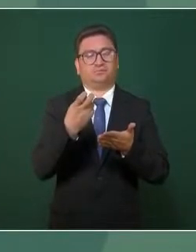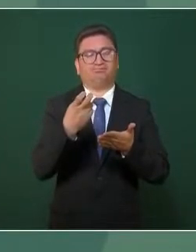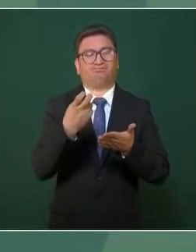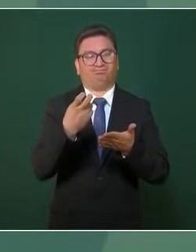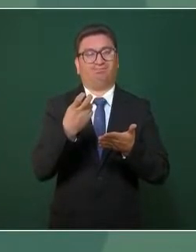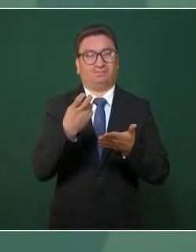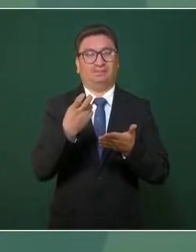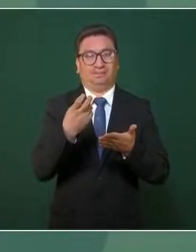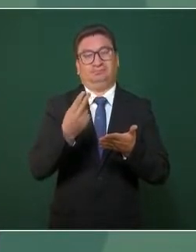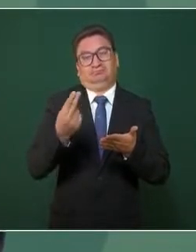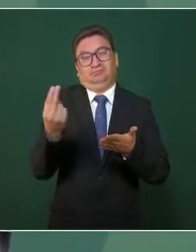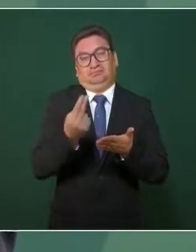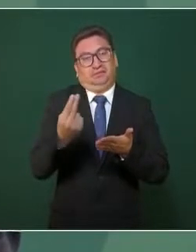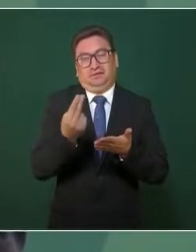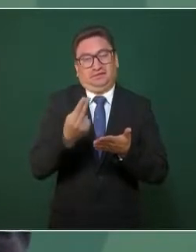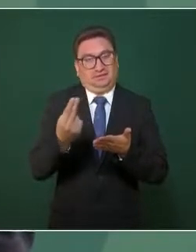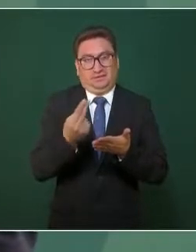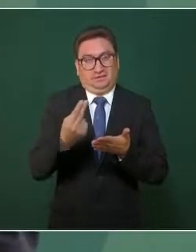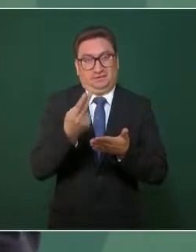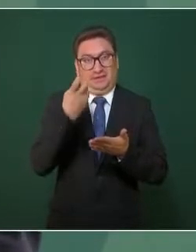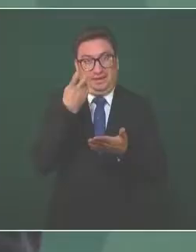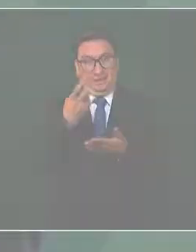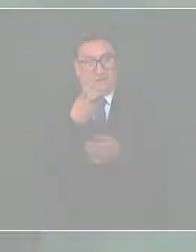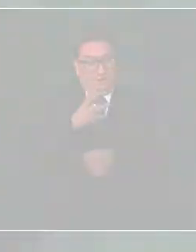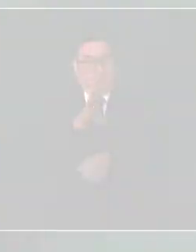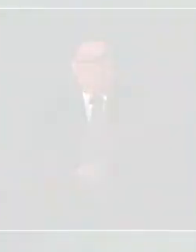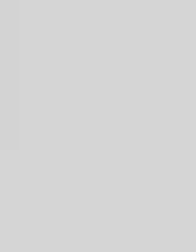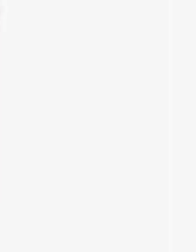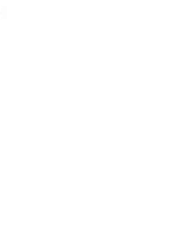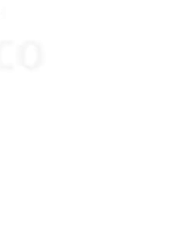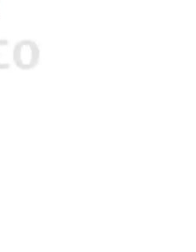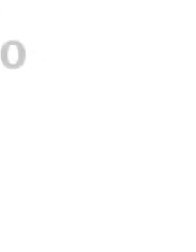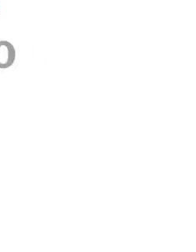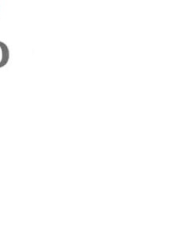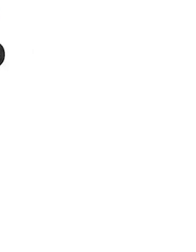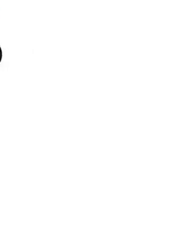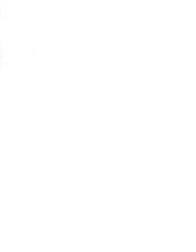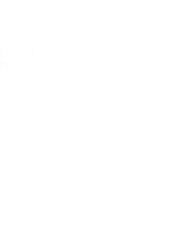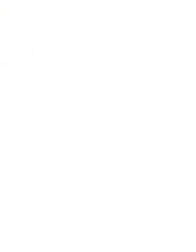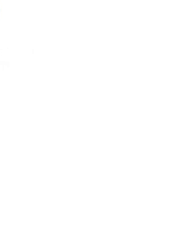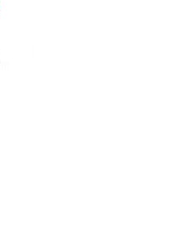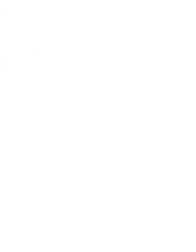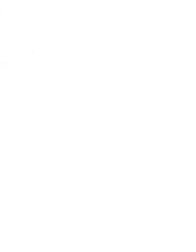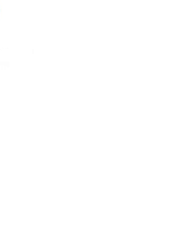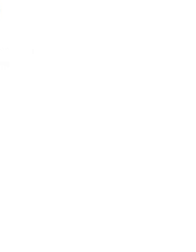la reforma eléctrica. Morena, la esperanza de México.